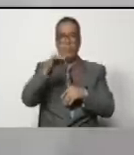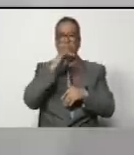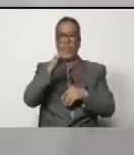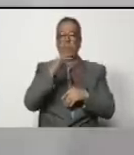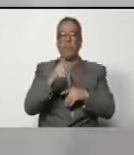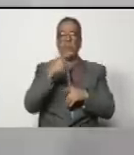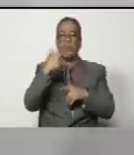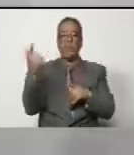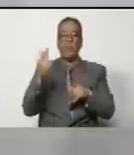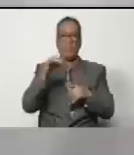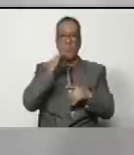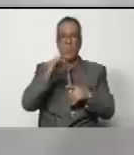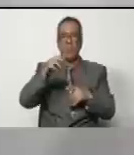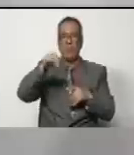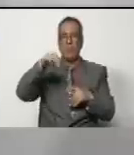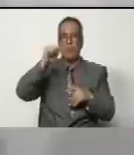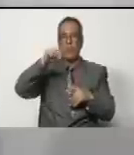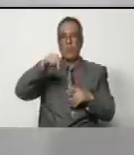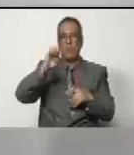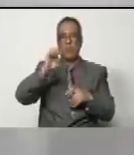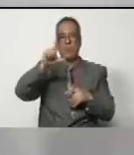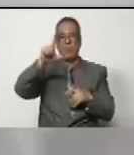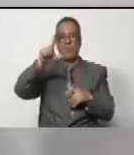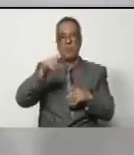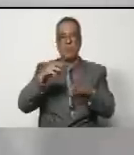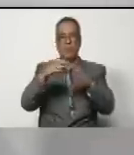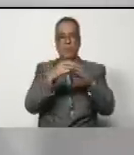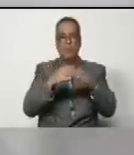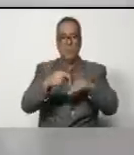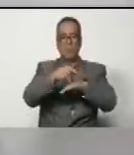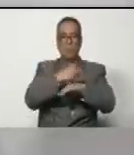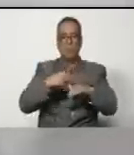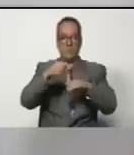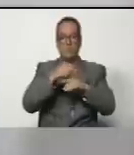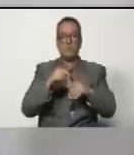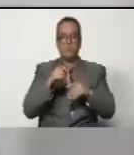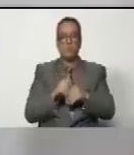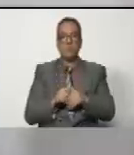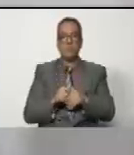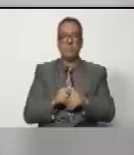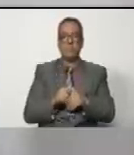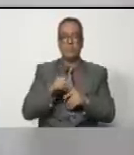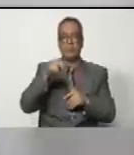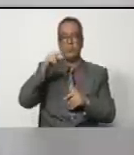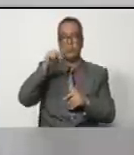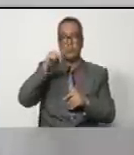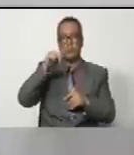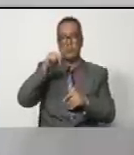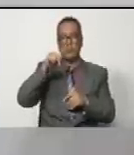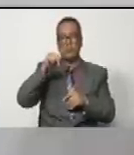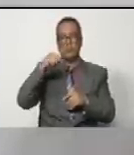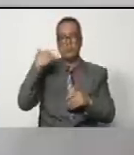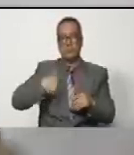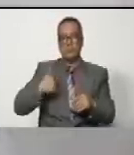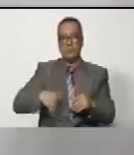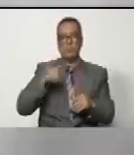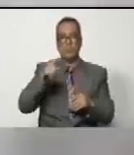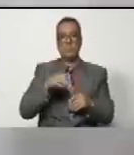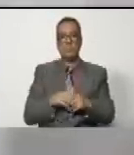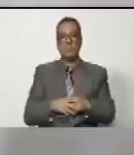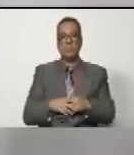anuncia el señor Manuel Ardoni, de la Cancillería del gobierno neonazi y fascista de Argentina.